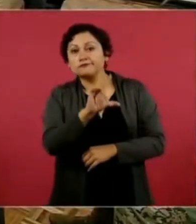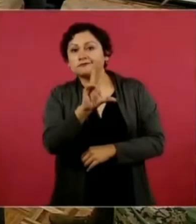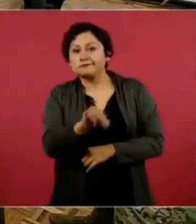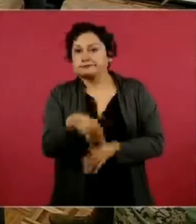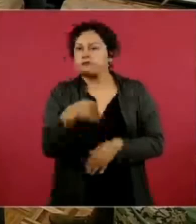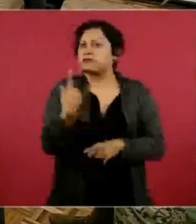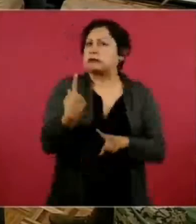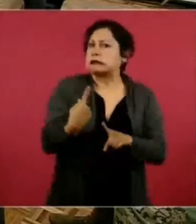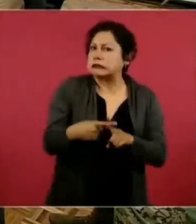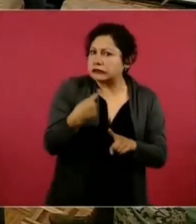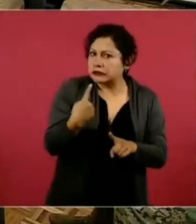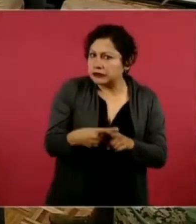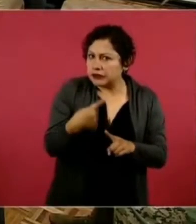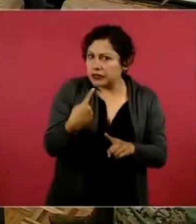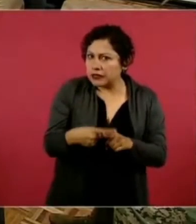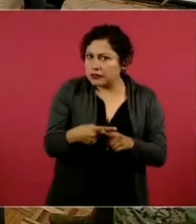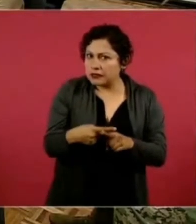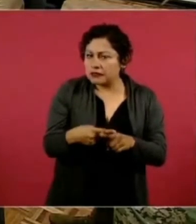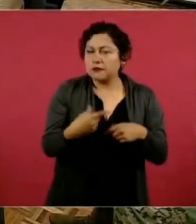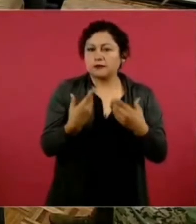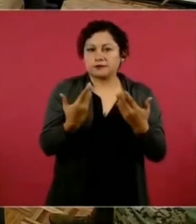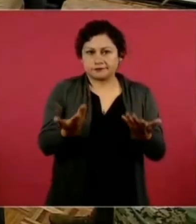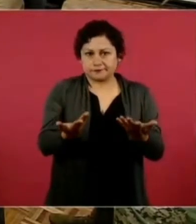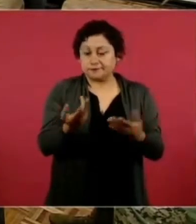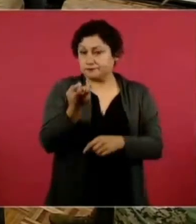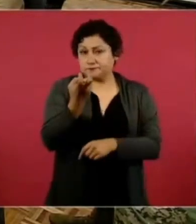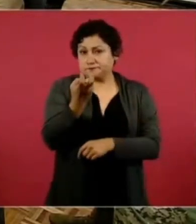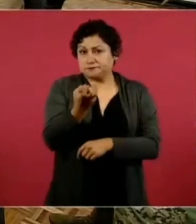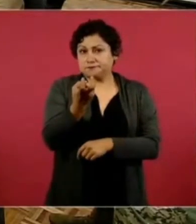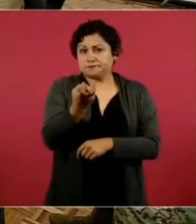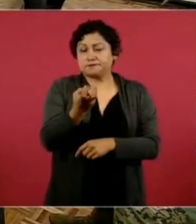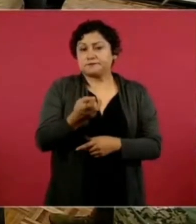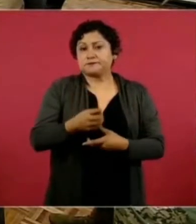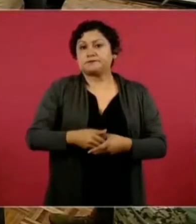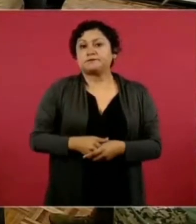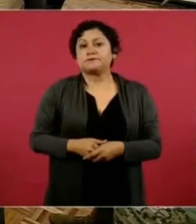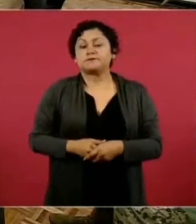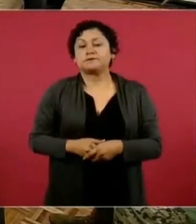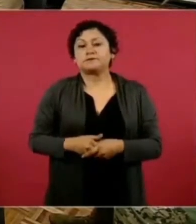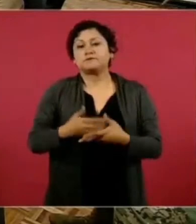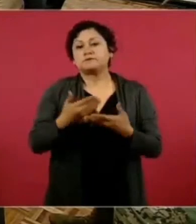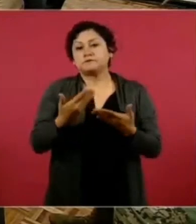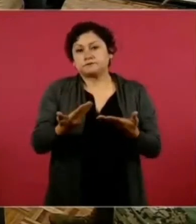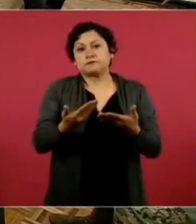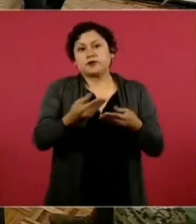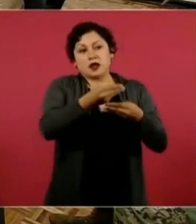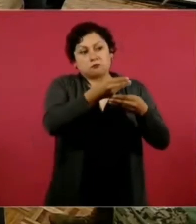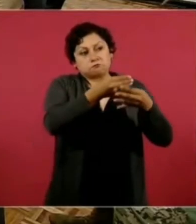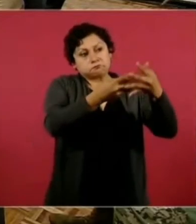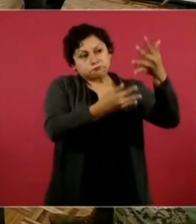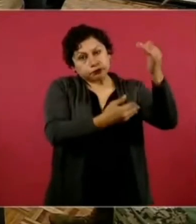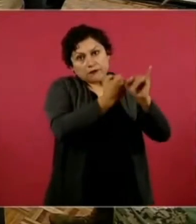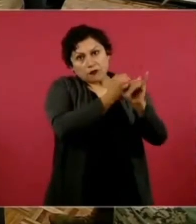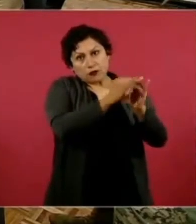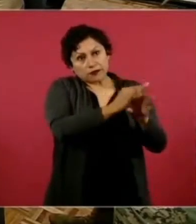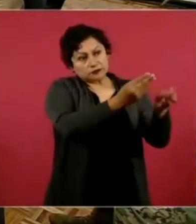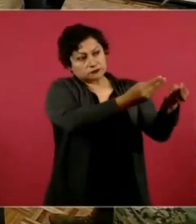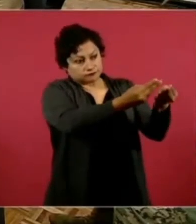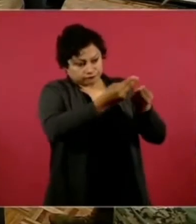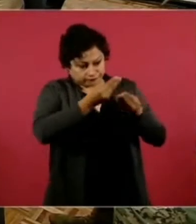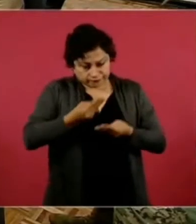hacer toda la denuncia y también qué